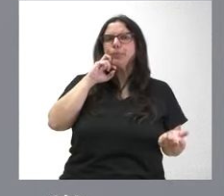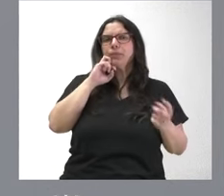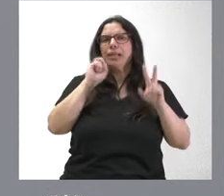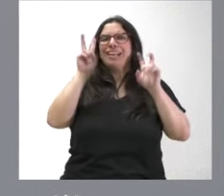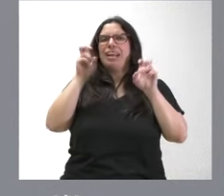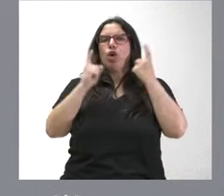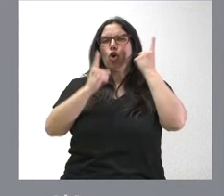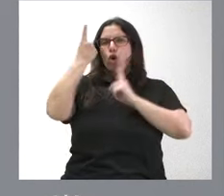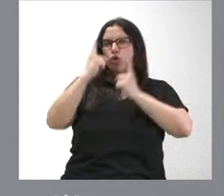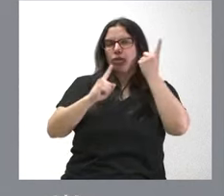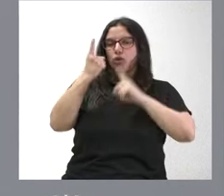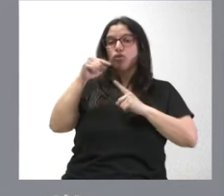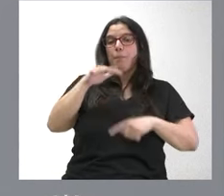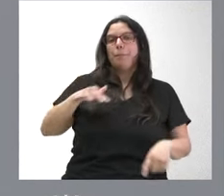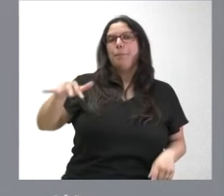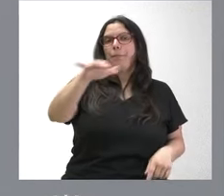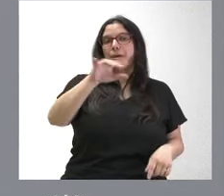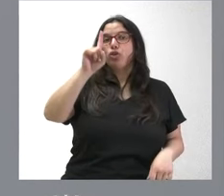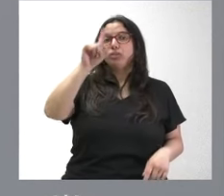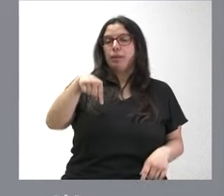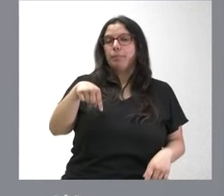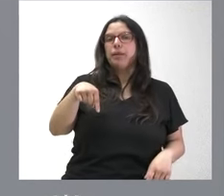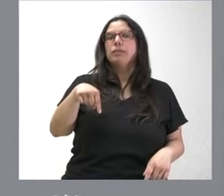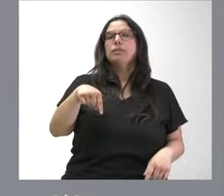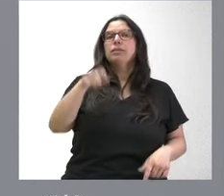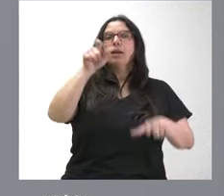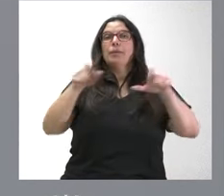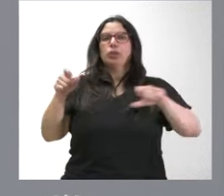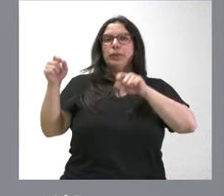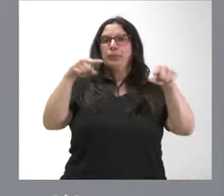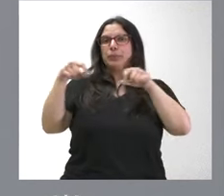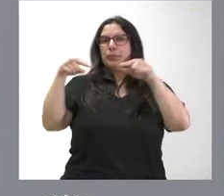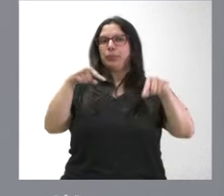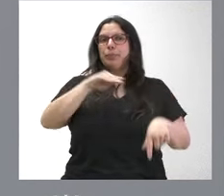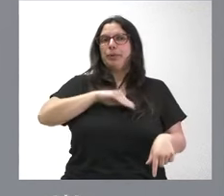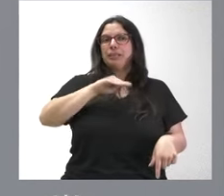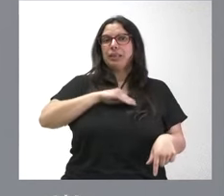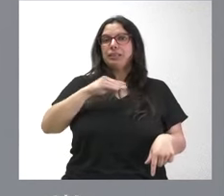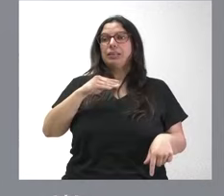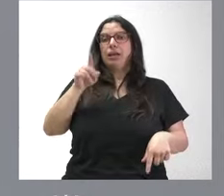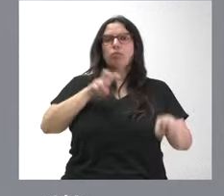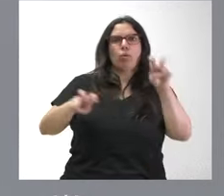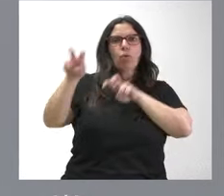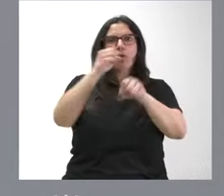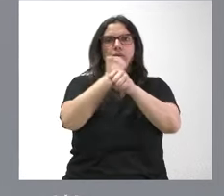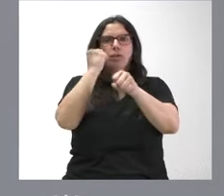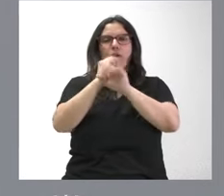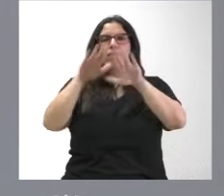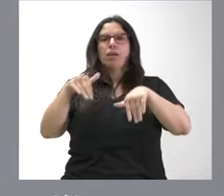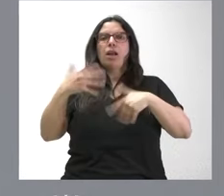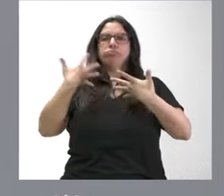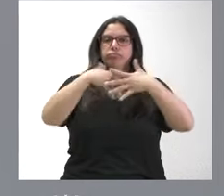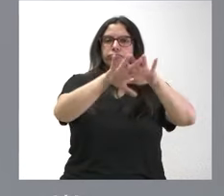Y en un barrio que alberga, a su vez, a numerosas personas inmigrantes que buscaron el subento trabajo y se incorporaron a nuestra comunidad